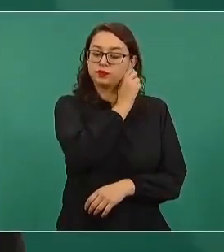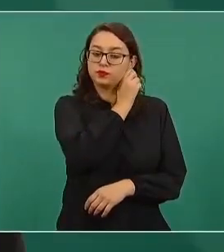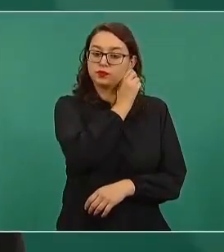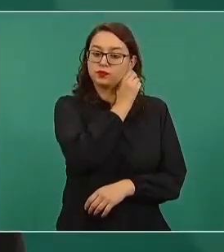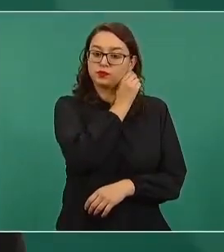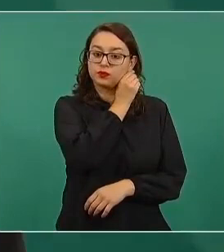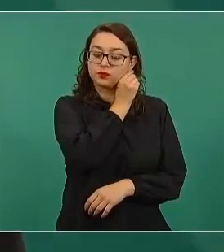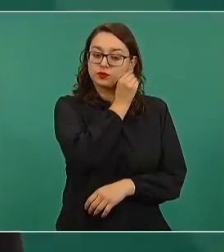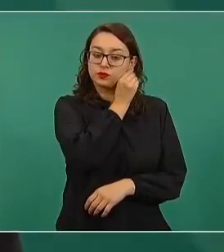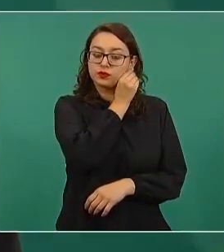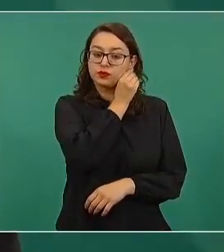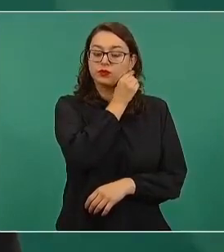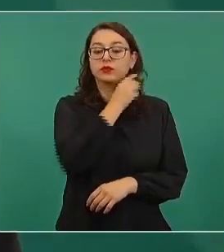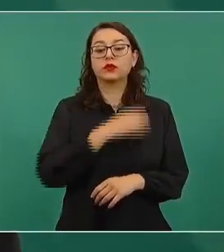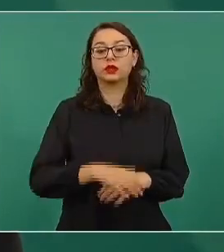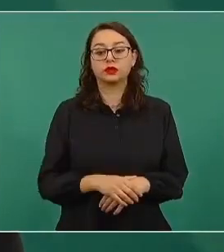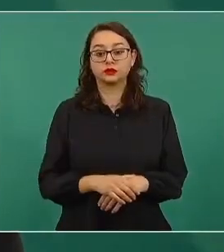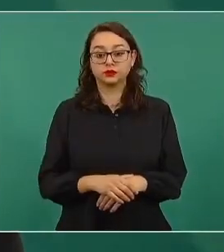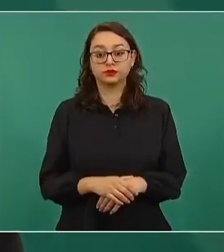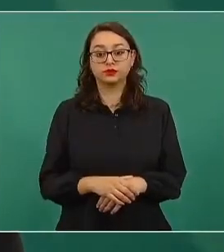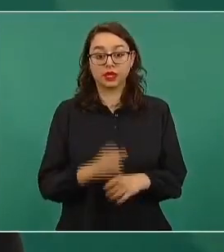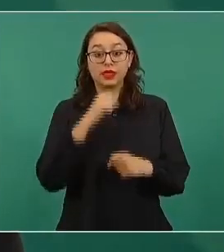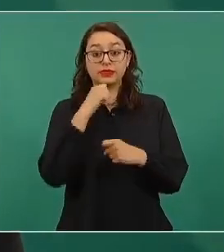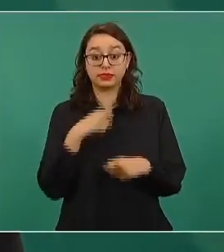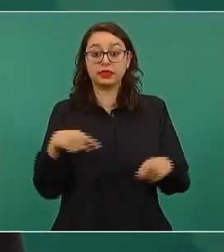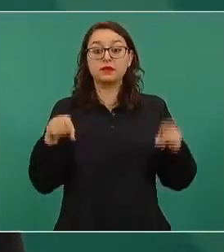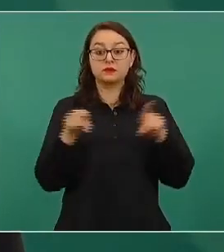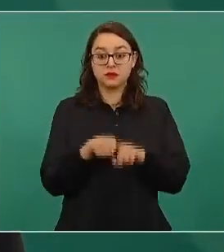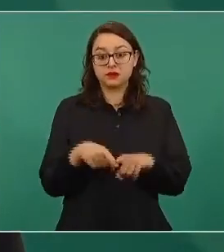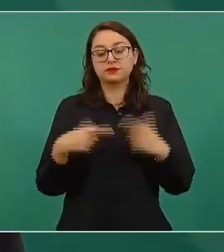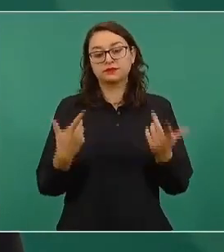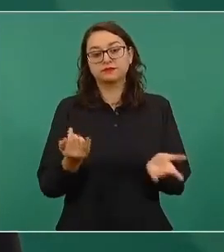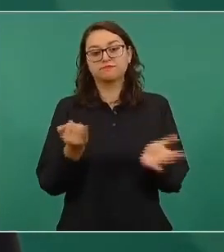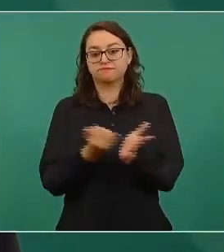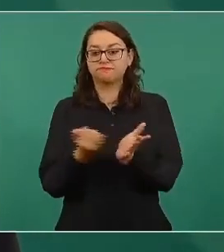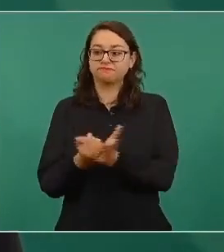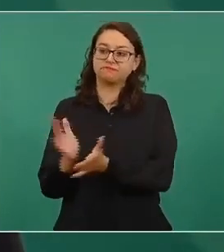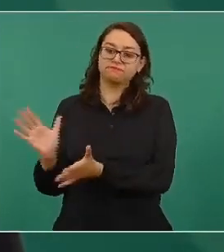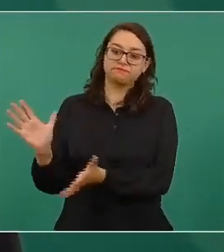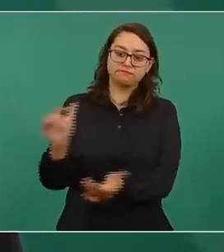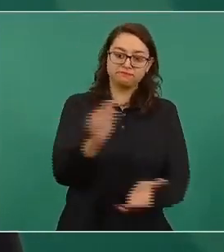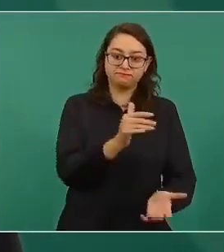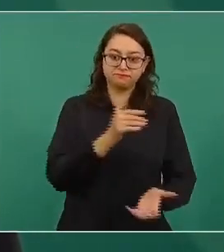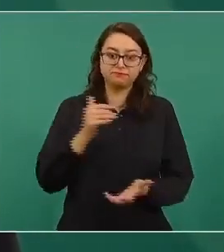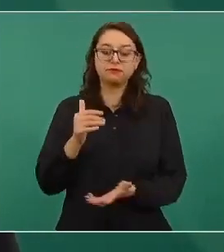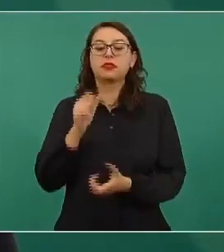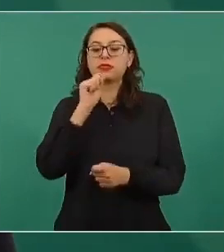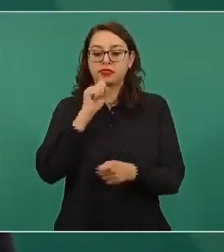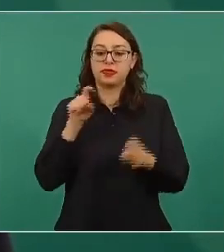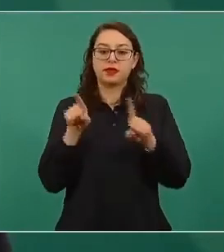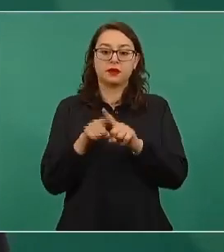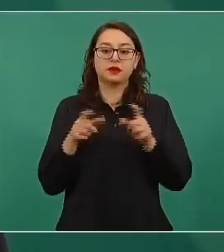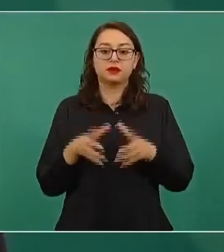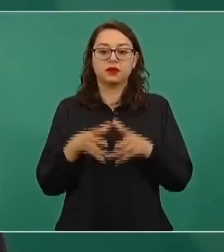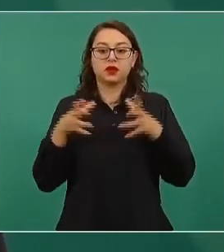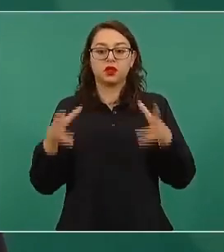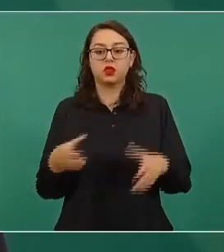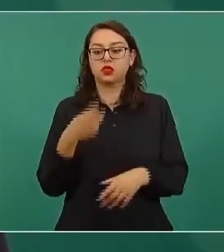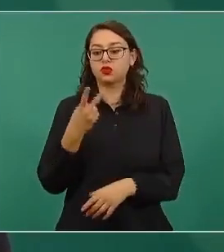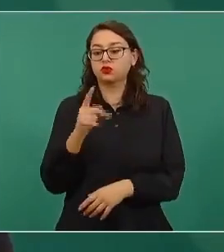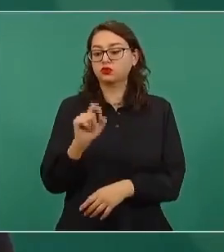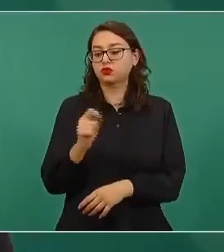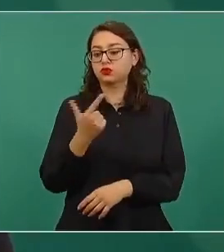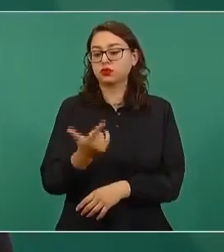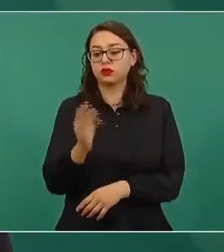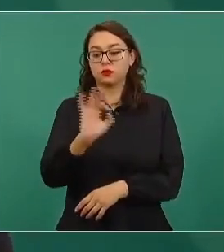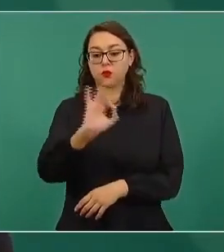aportaciones como segundo rubro en importancia, que también tiene un crecimiento en términos reales de dos punto siete por ciento.